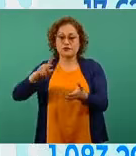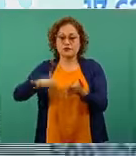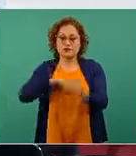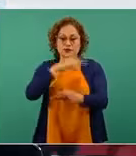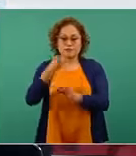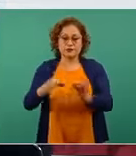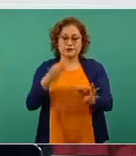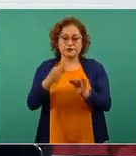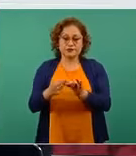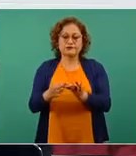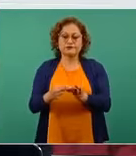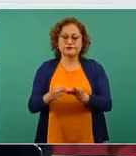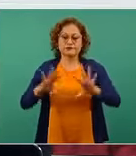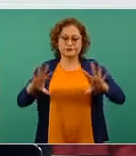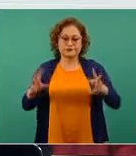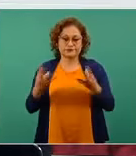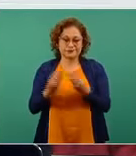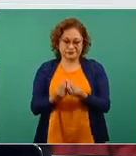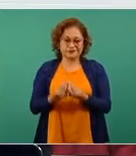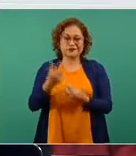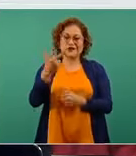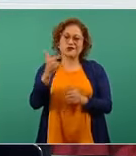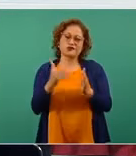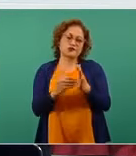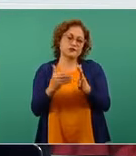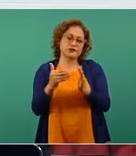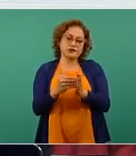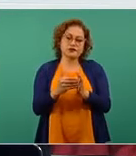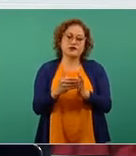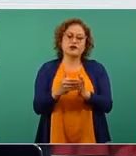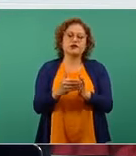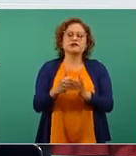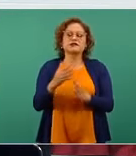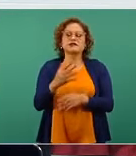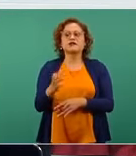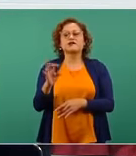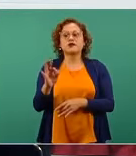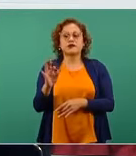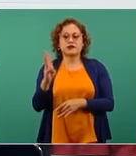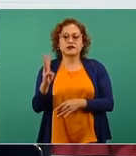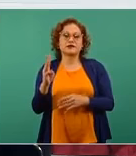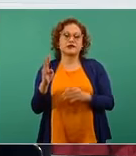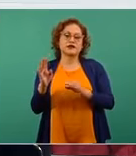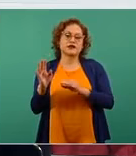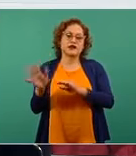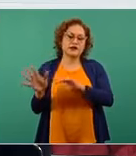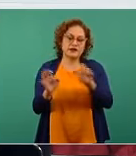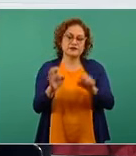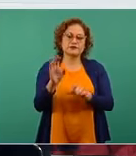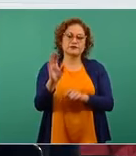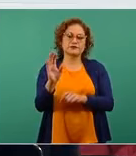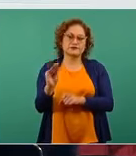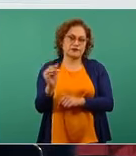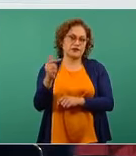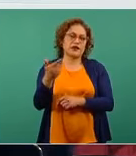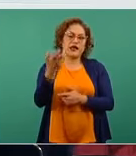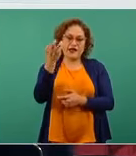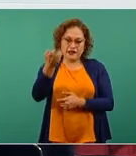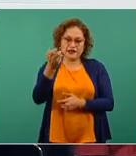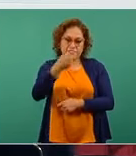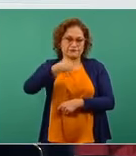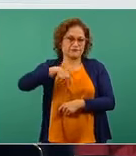493 mil 597, esa es la suma, es lo que tenemos.